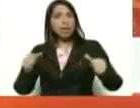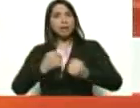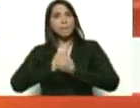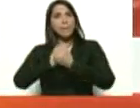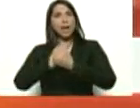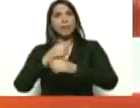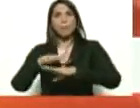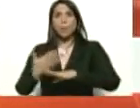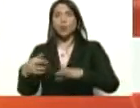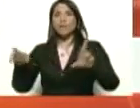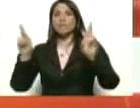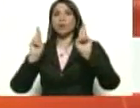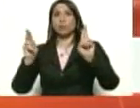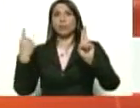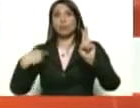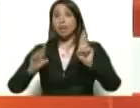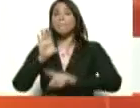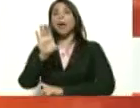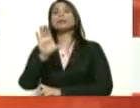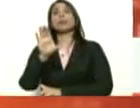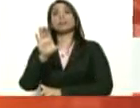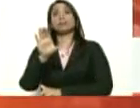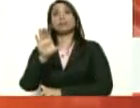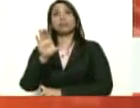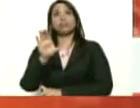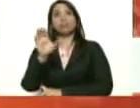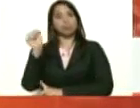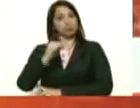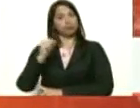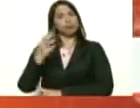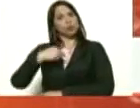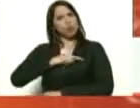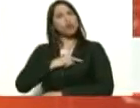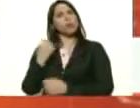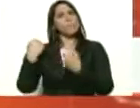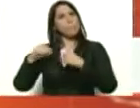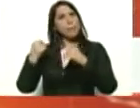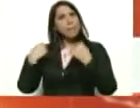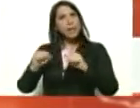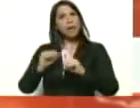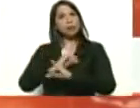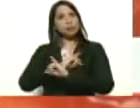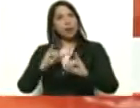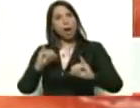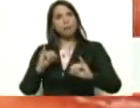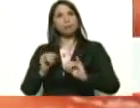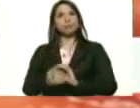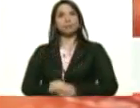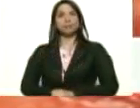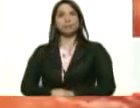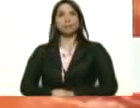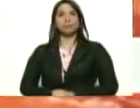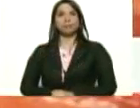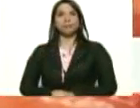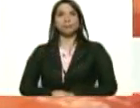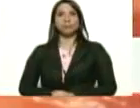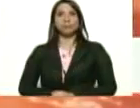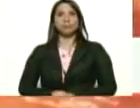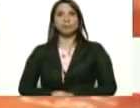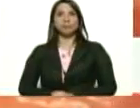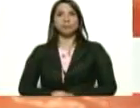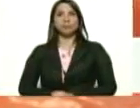Porque afortunadamente tienen patria. Así que ya nos estamos preparando la logística. Ya está